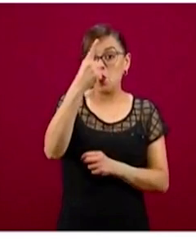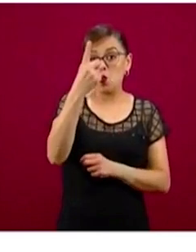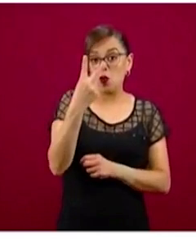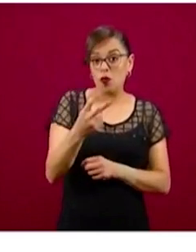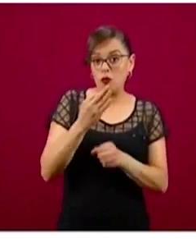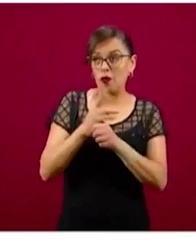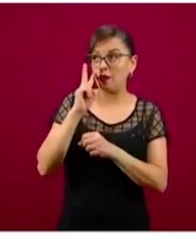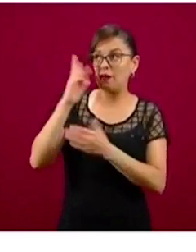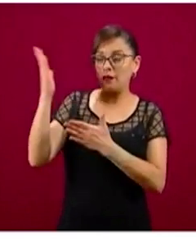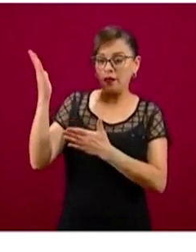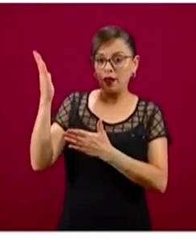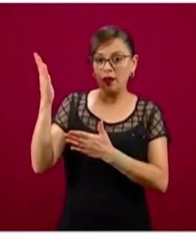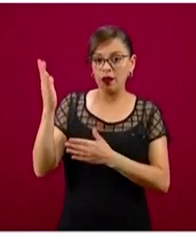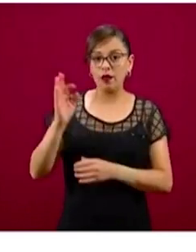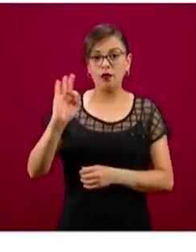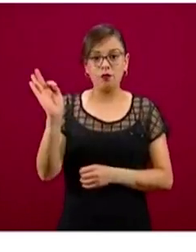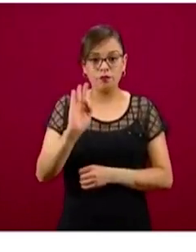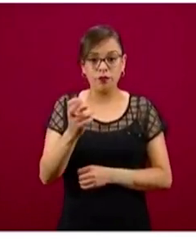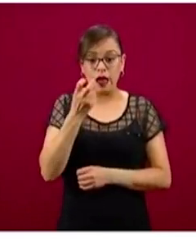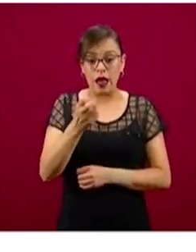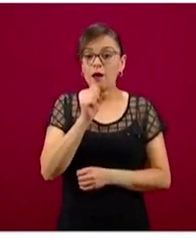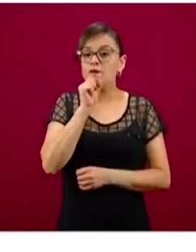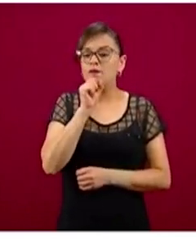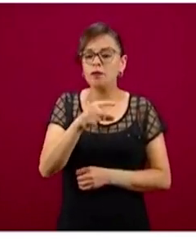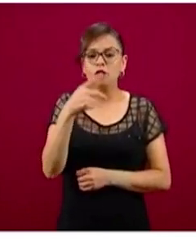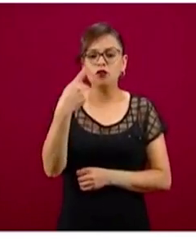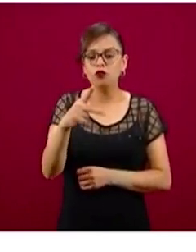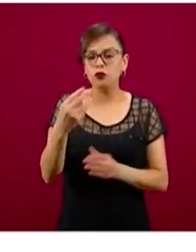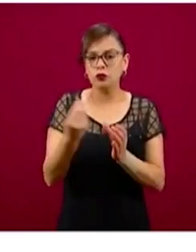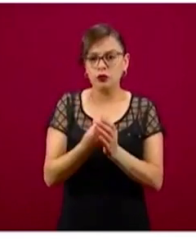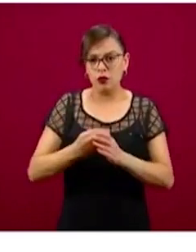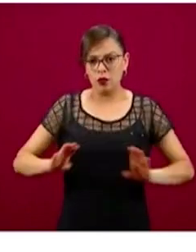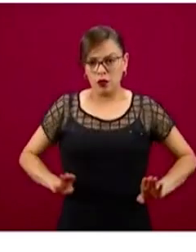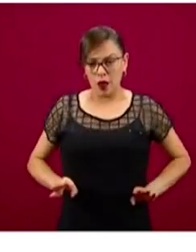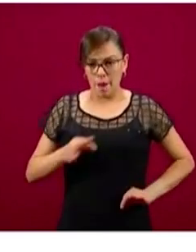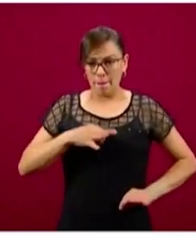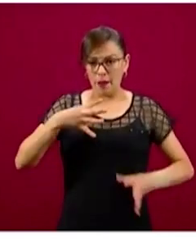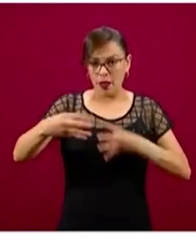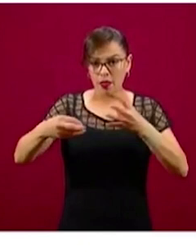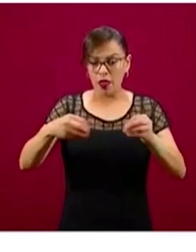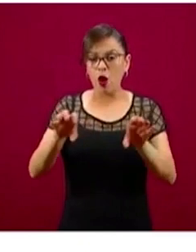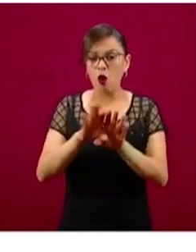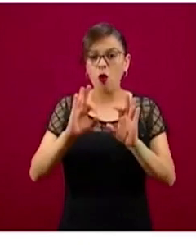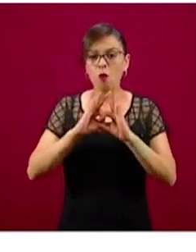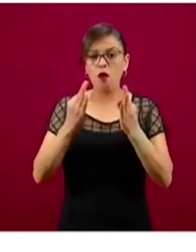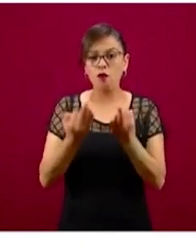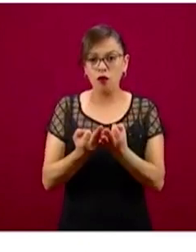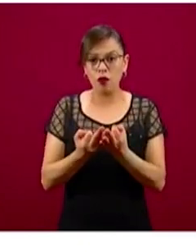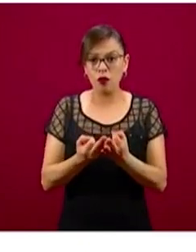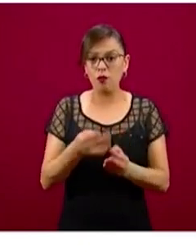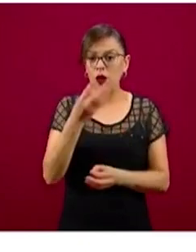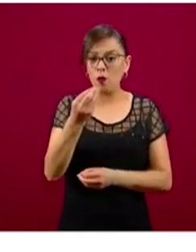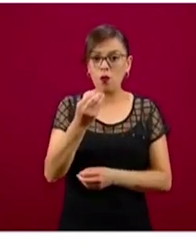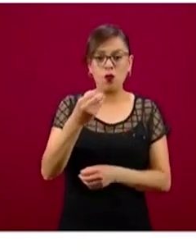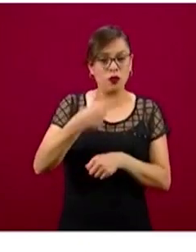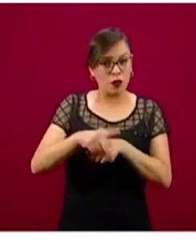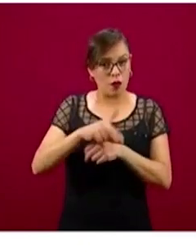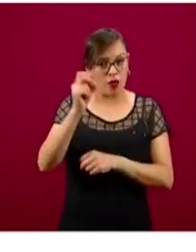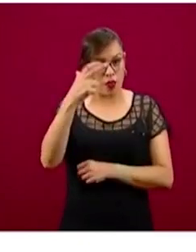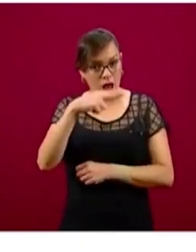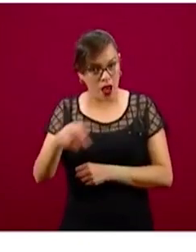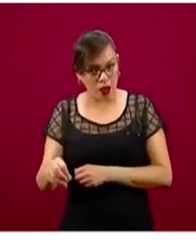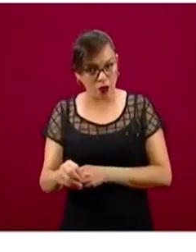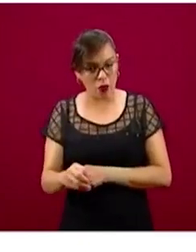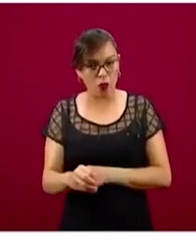ocurrencia de la epidemia en sí misma, en qué momento va, está afectando mucho, está afectando poco, está